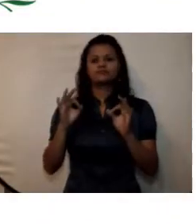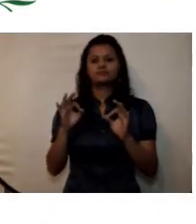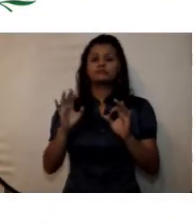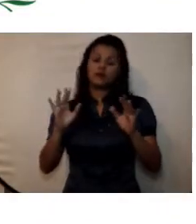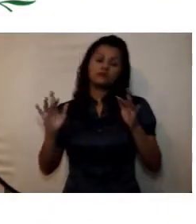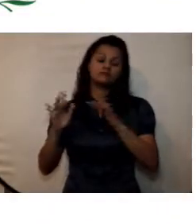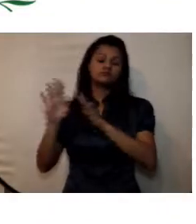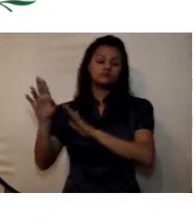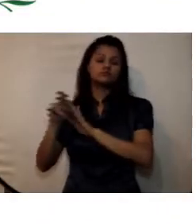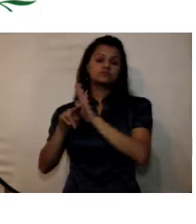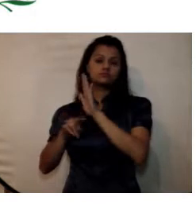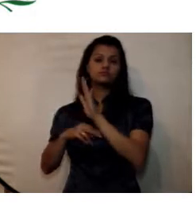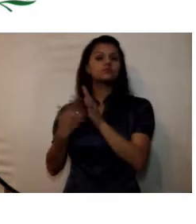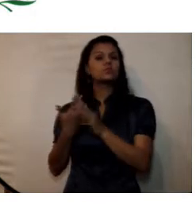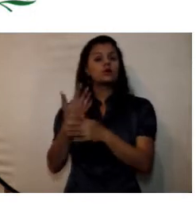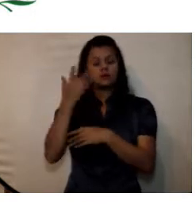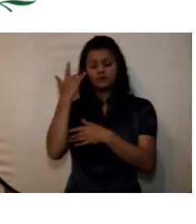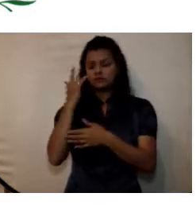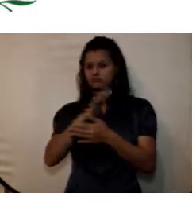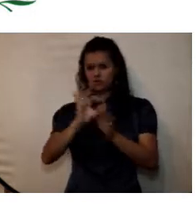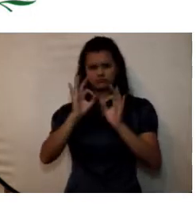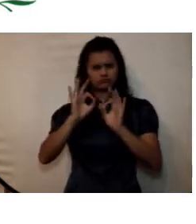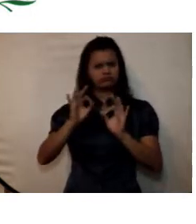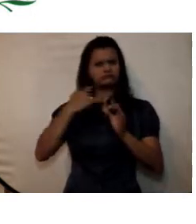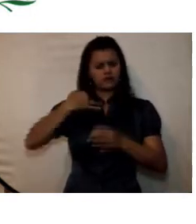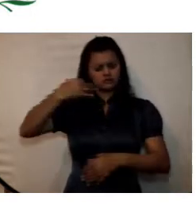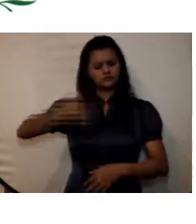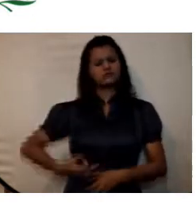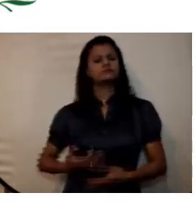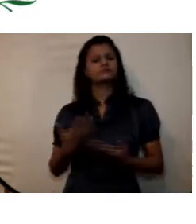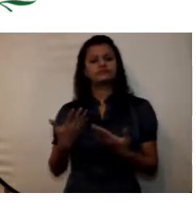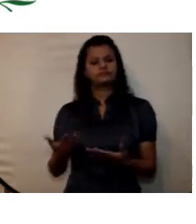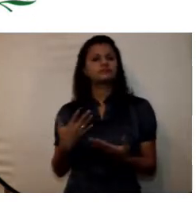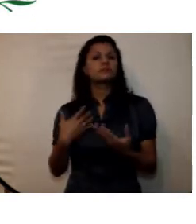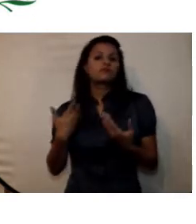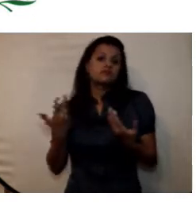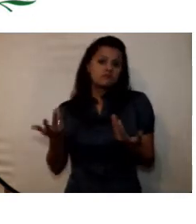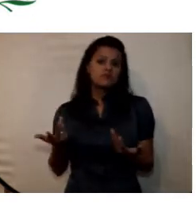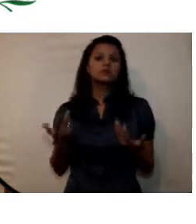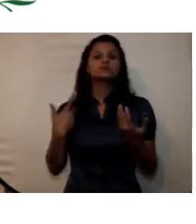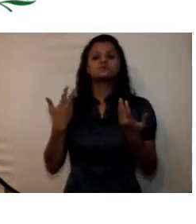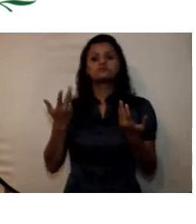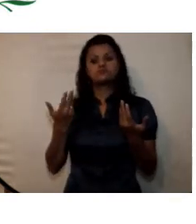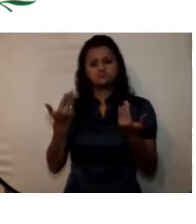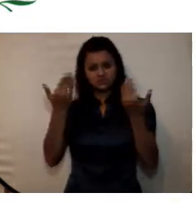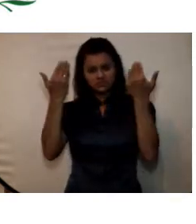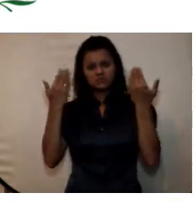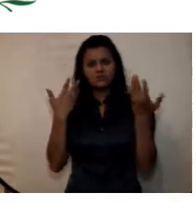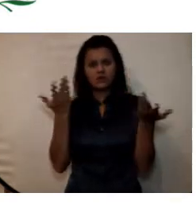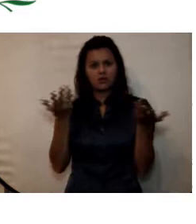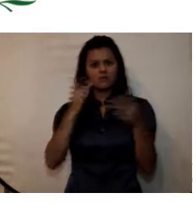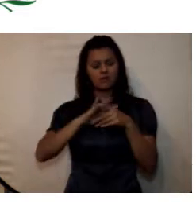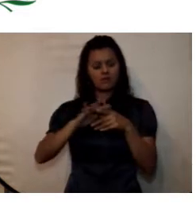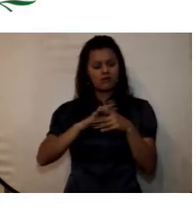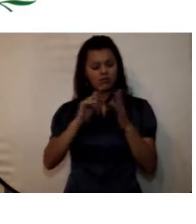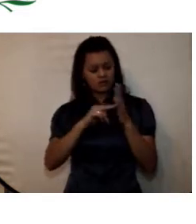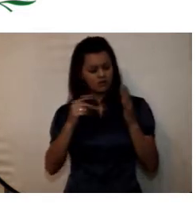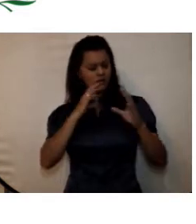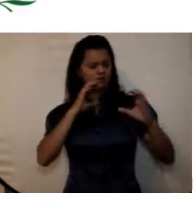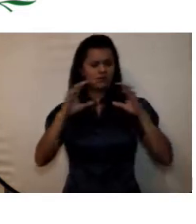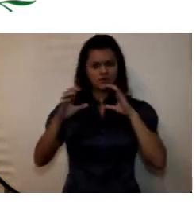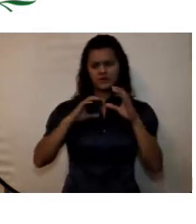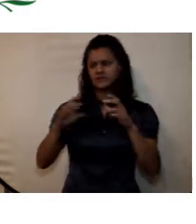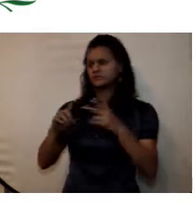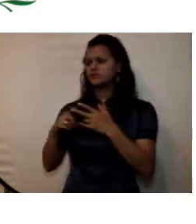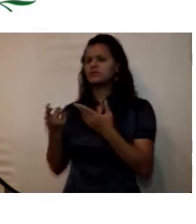línea permitiendo el aprovechamiento de la información las comunicaciones el aprendizaje la participación que proyectan y